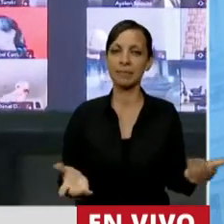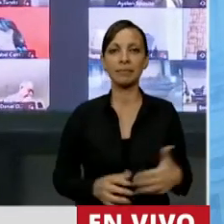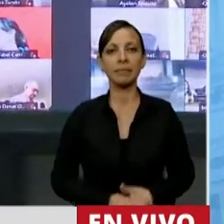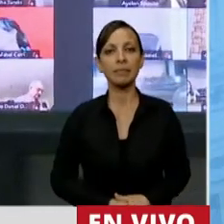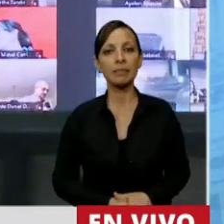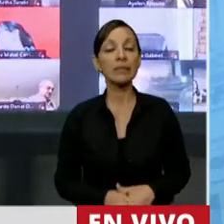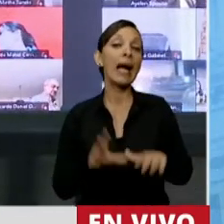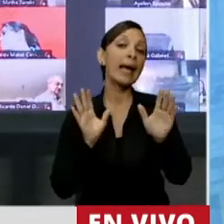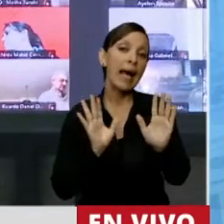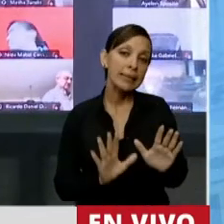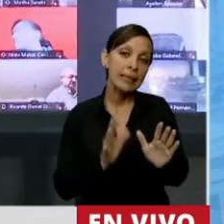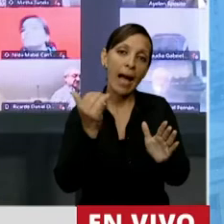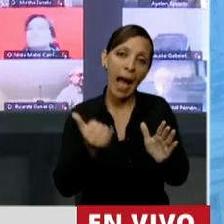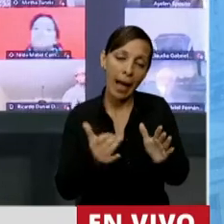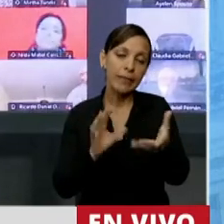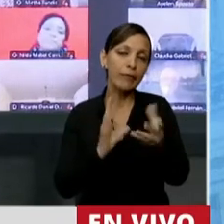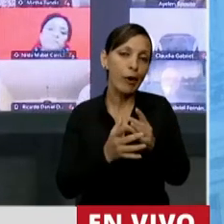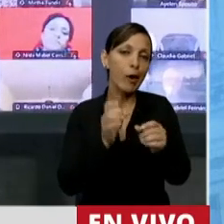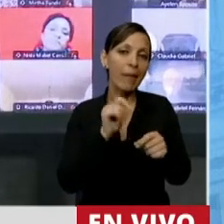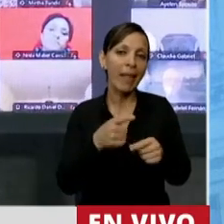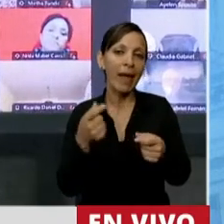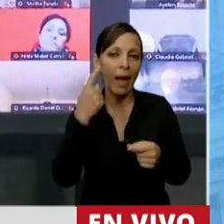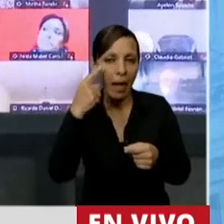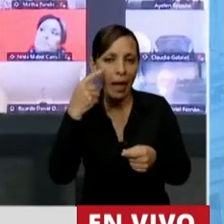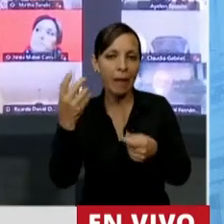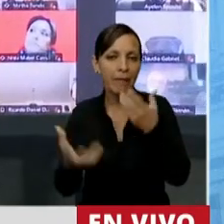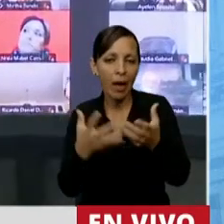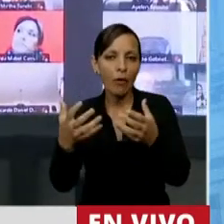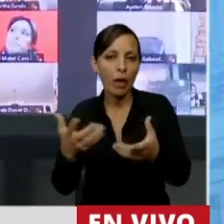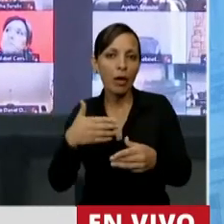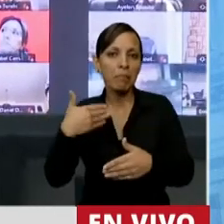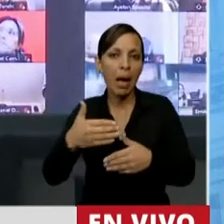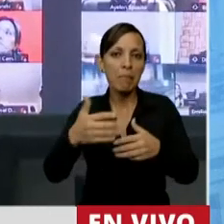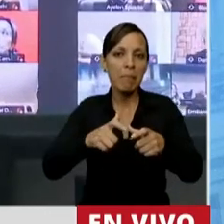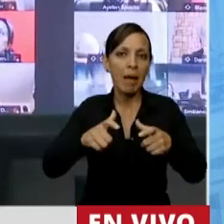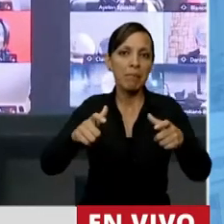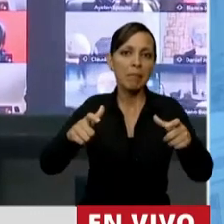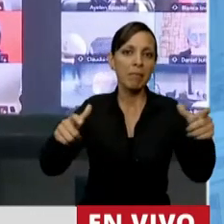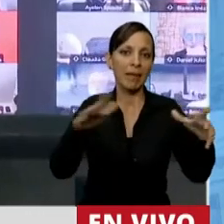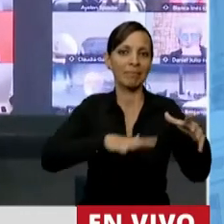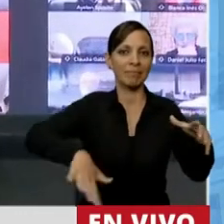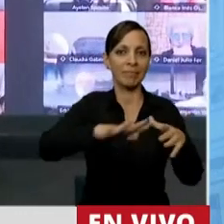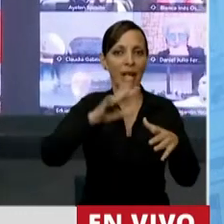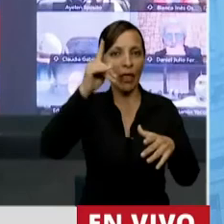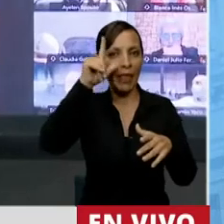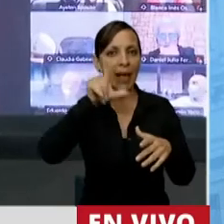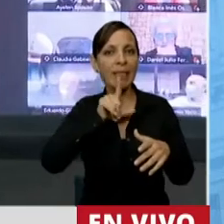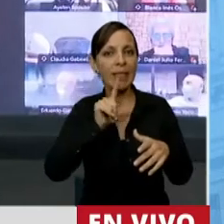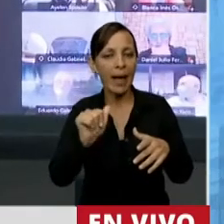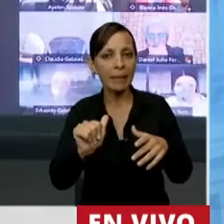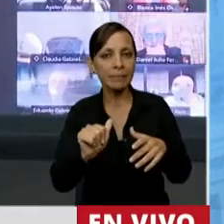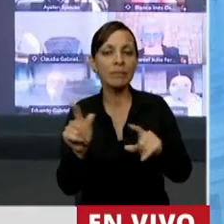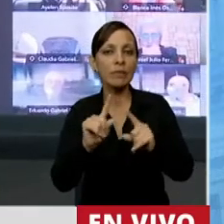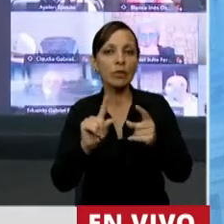Y así esa práctica fue avanzando todo el delta, no utilizando